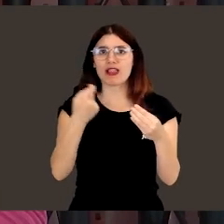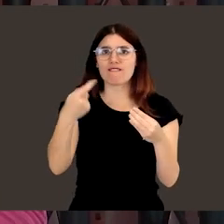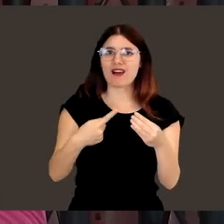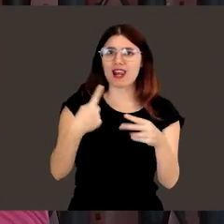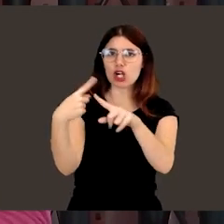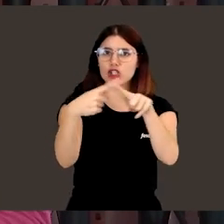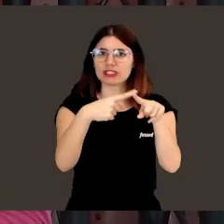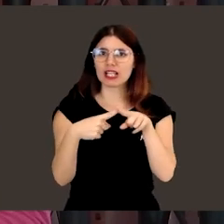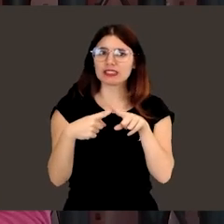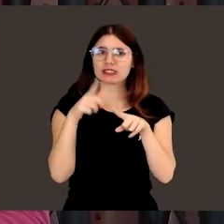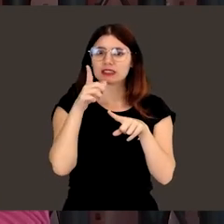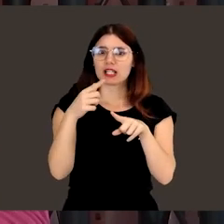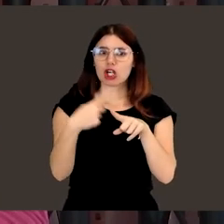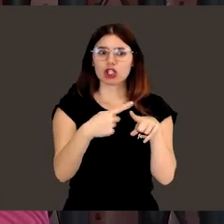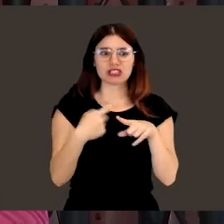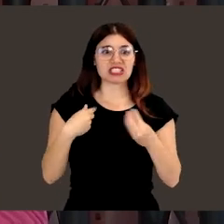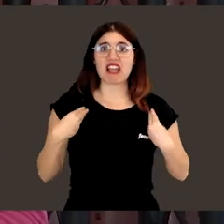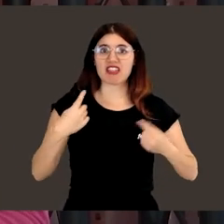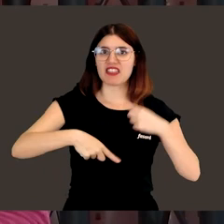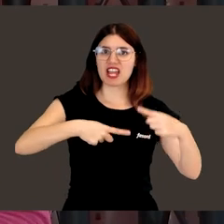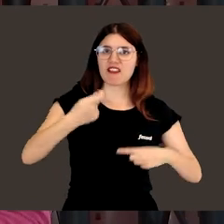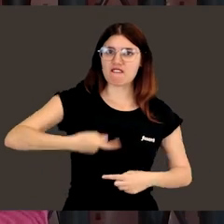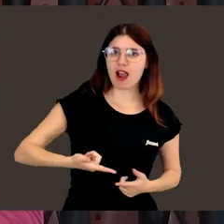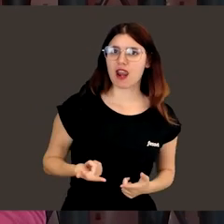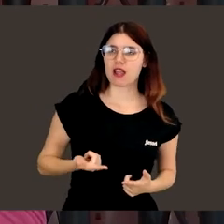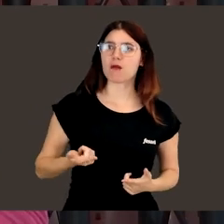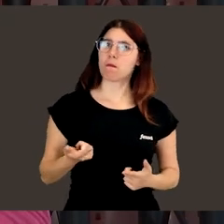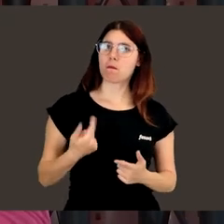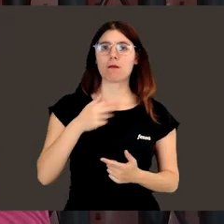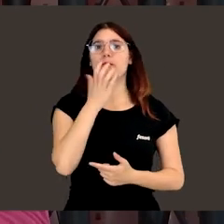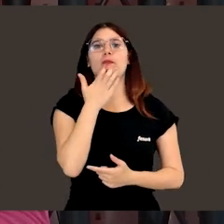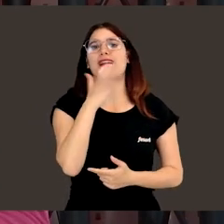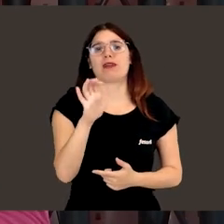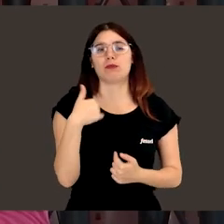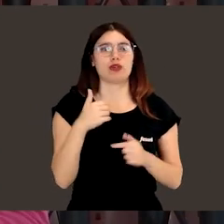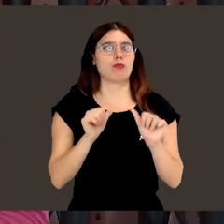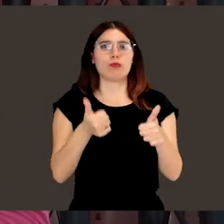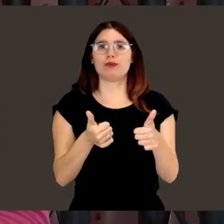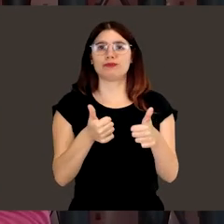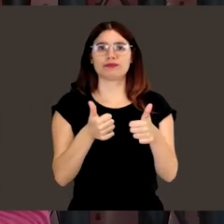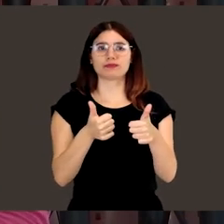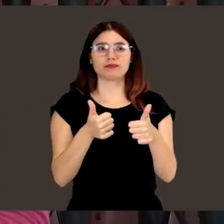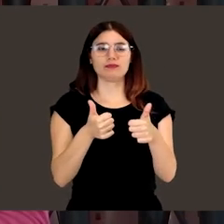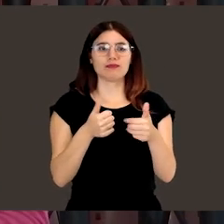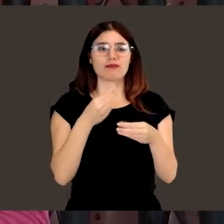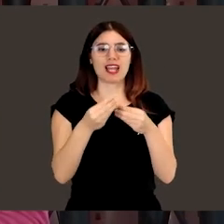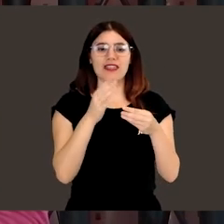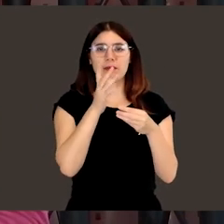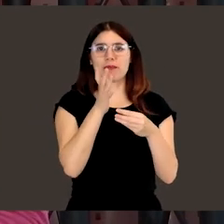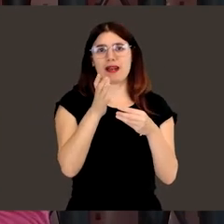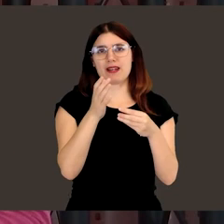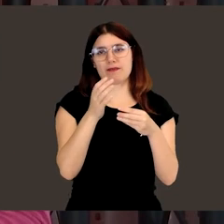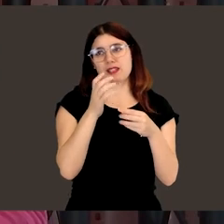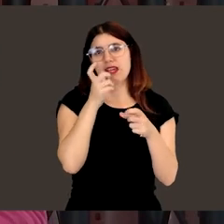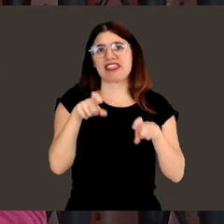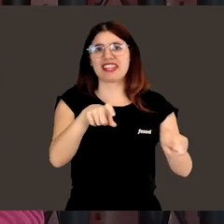podía servir para algo, podía servir para cosas de las que tenemos en nuestra vida común. Y, por ejemplo, empecé a hacer cintas